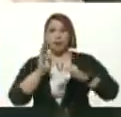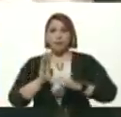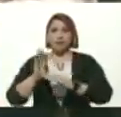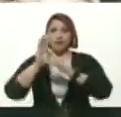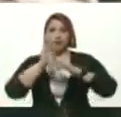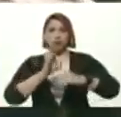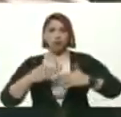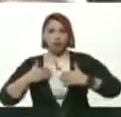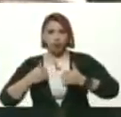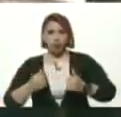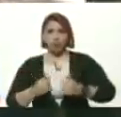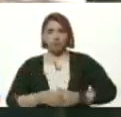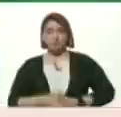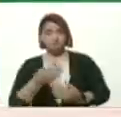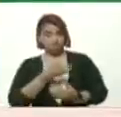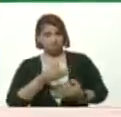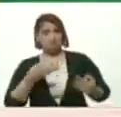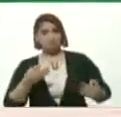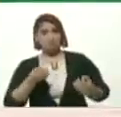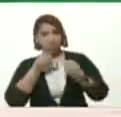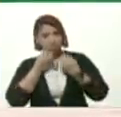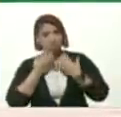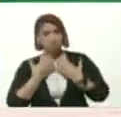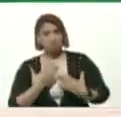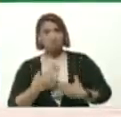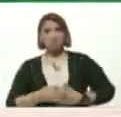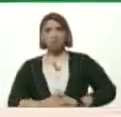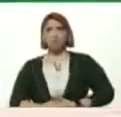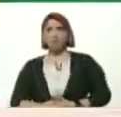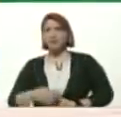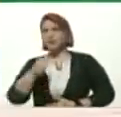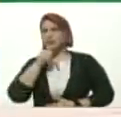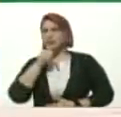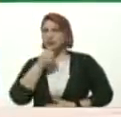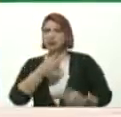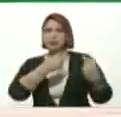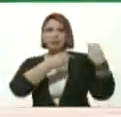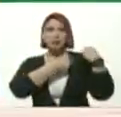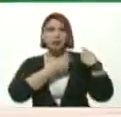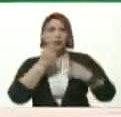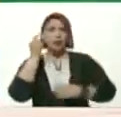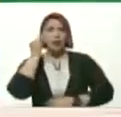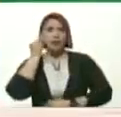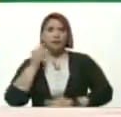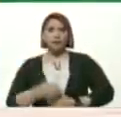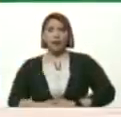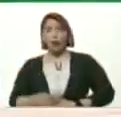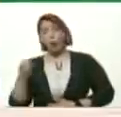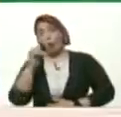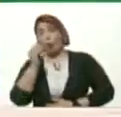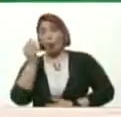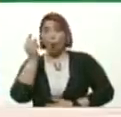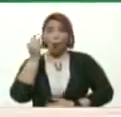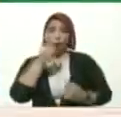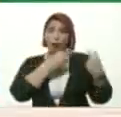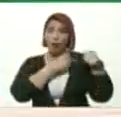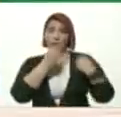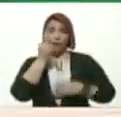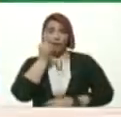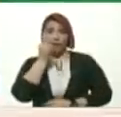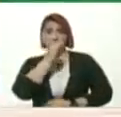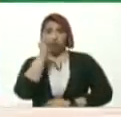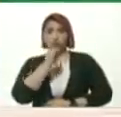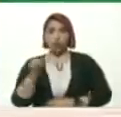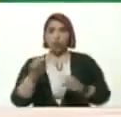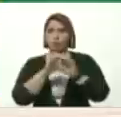Correcto Bioseguridad ¿Quién De las jefas O jefes De zonas educativas